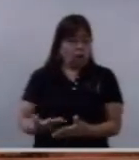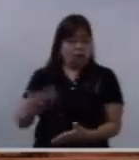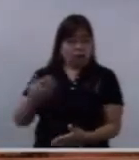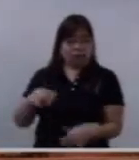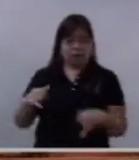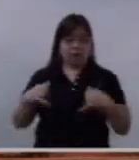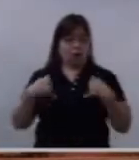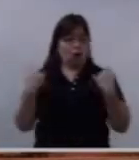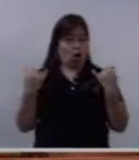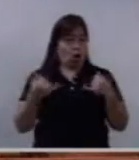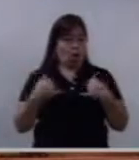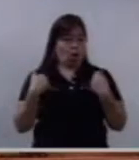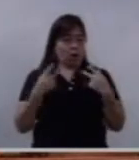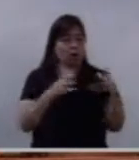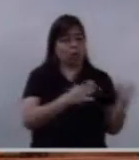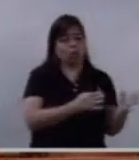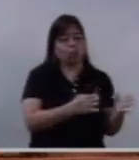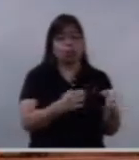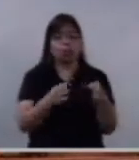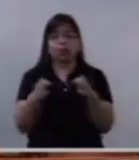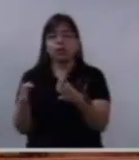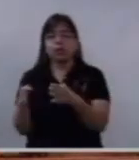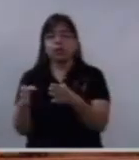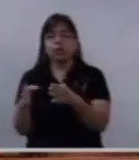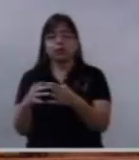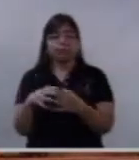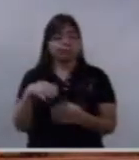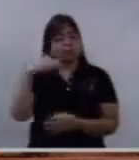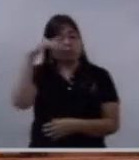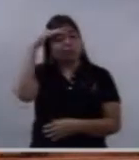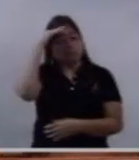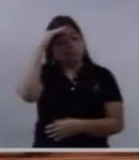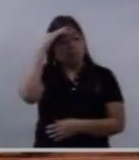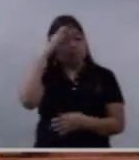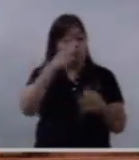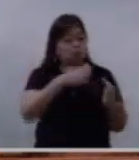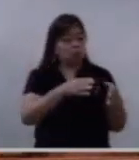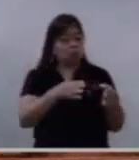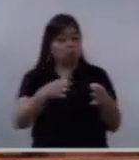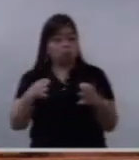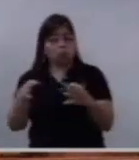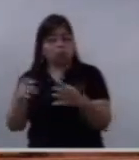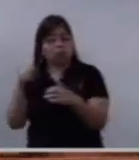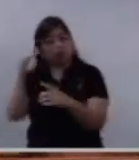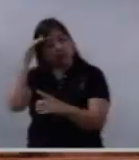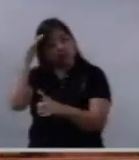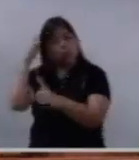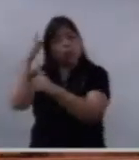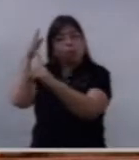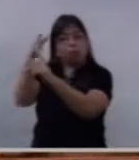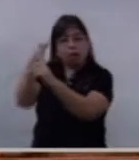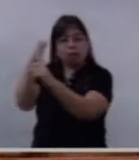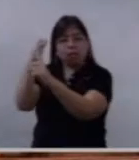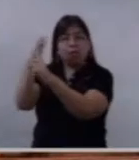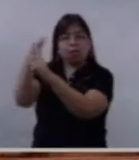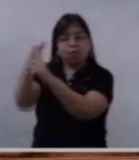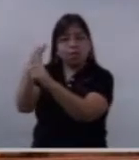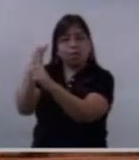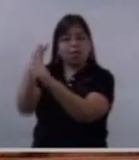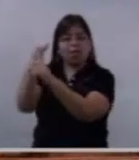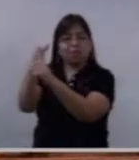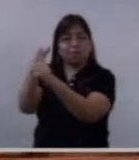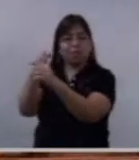proyectos, nos ponemos metas que son humanas, que tienen